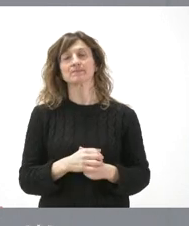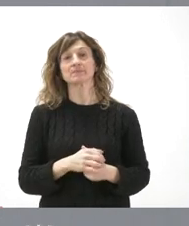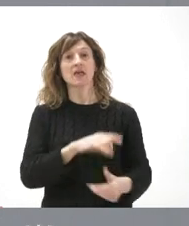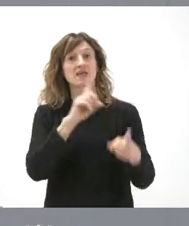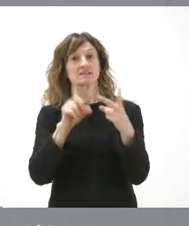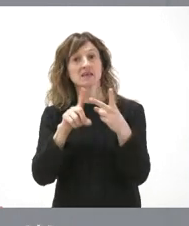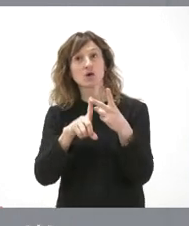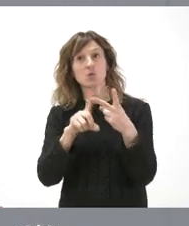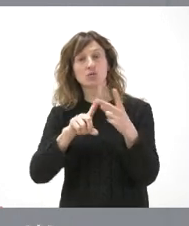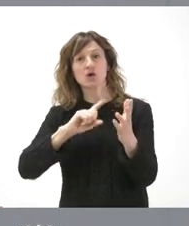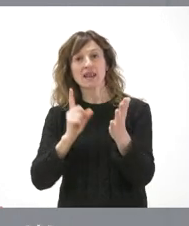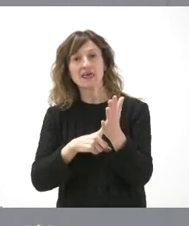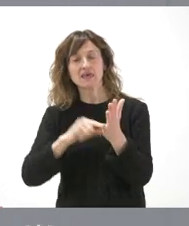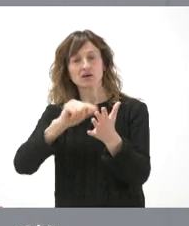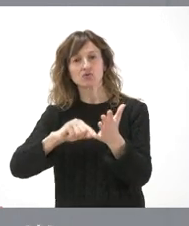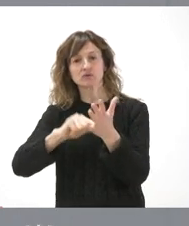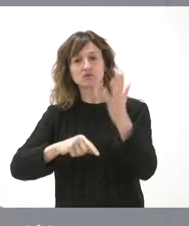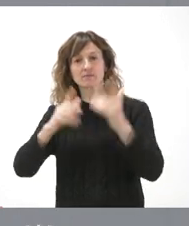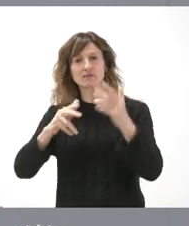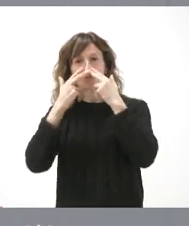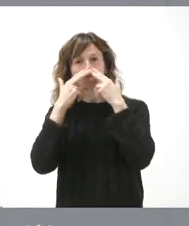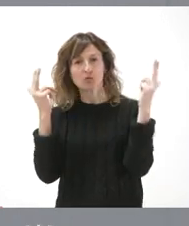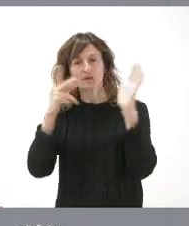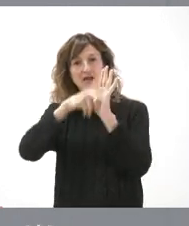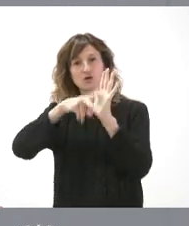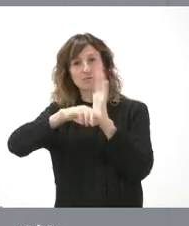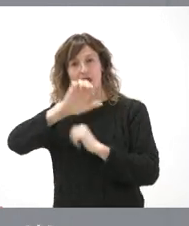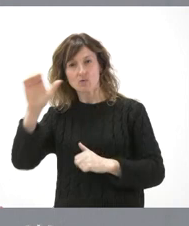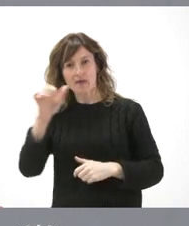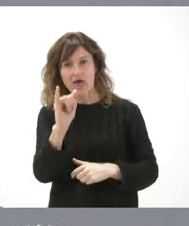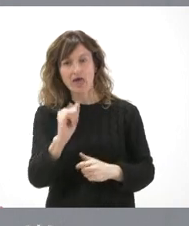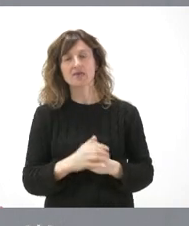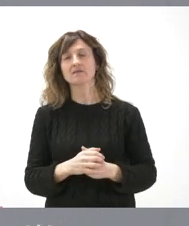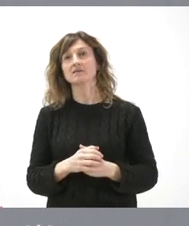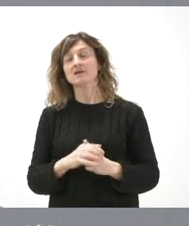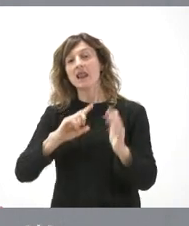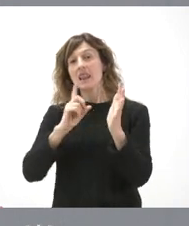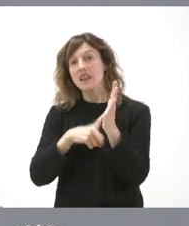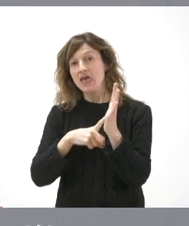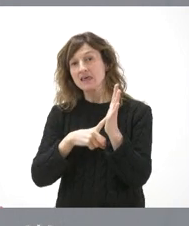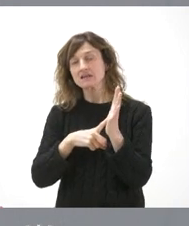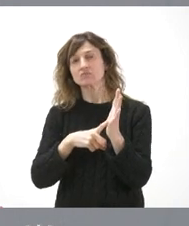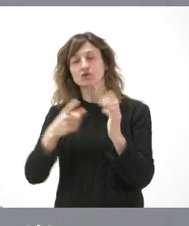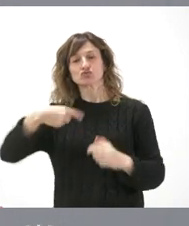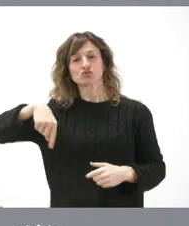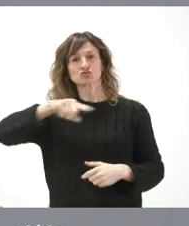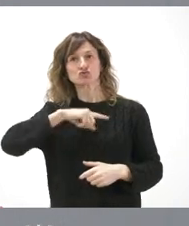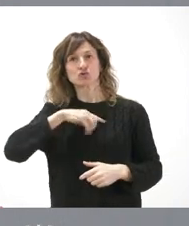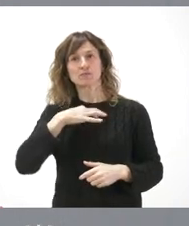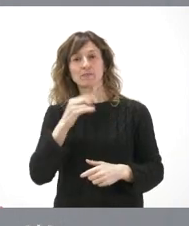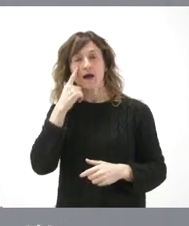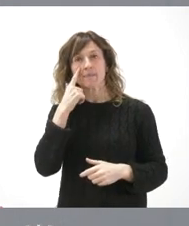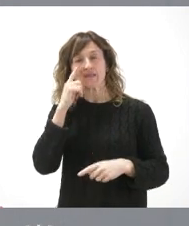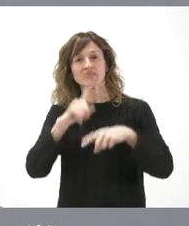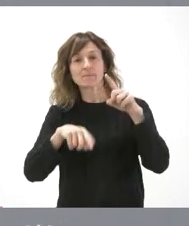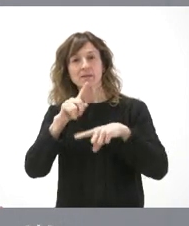segundo, hay una ley de contrato de las Administraciones Públicas, hay una normativa europea. Nosotros, dentro de esta ley, siempre podemos establecer los cauces que más